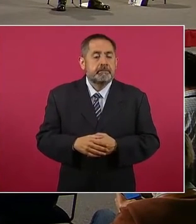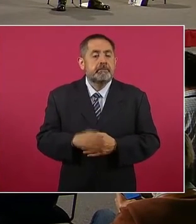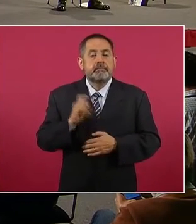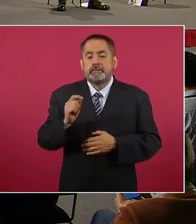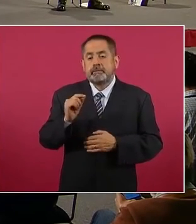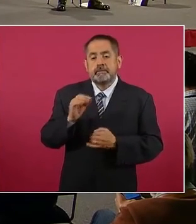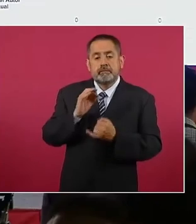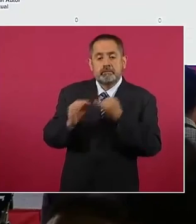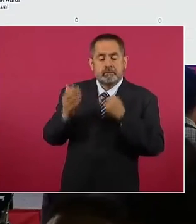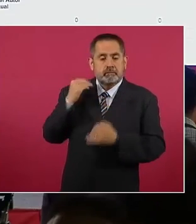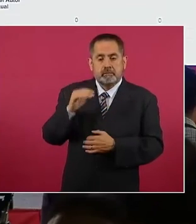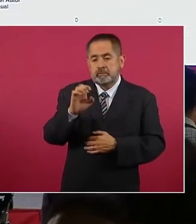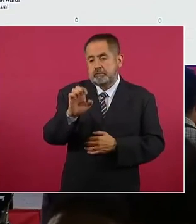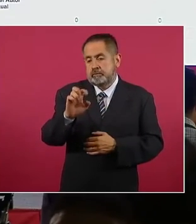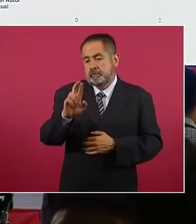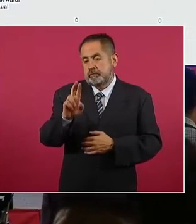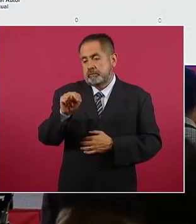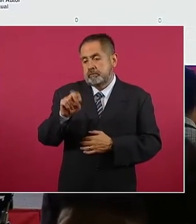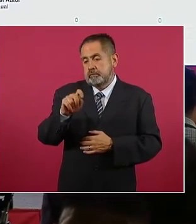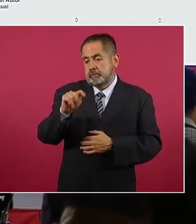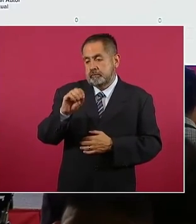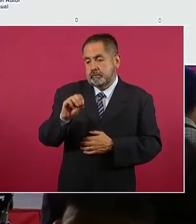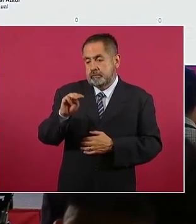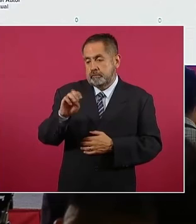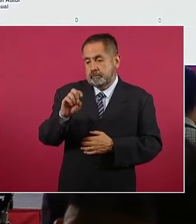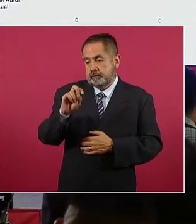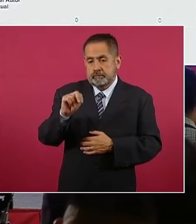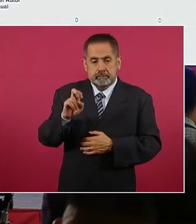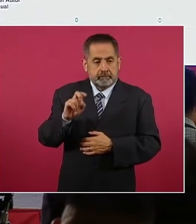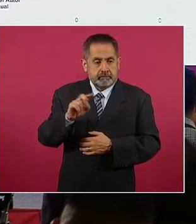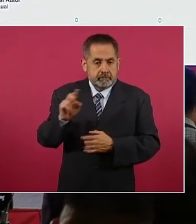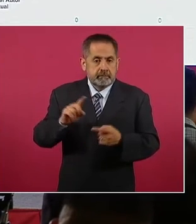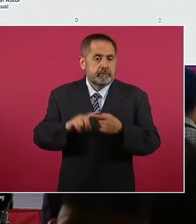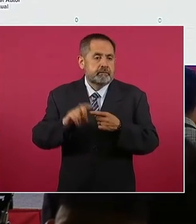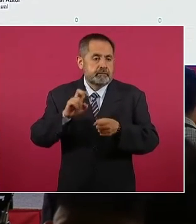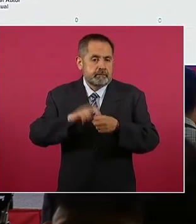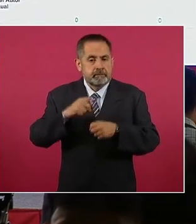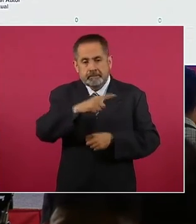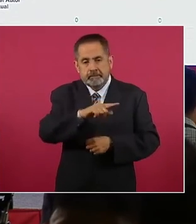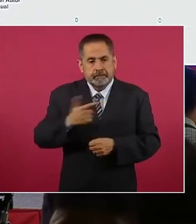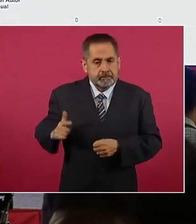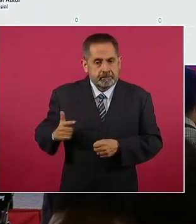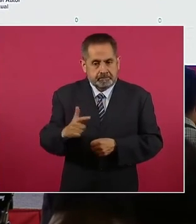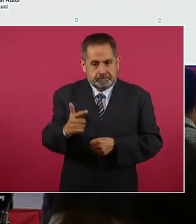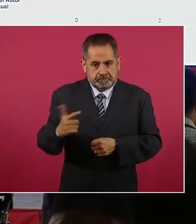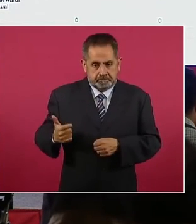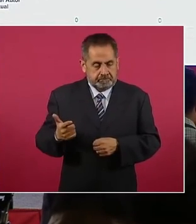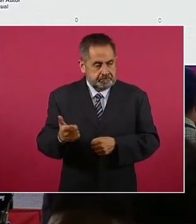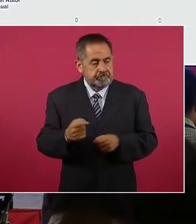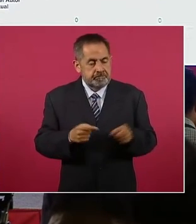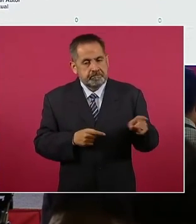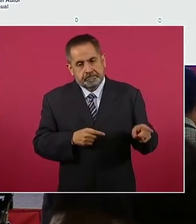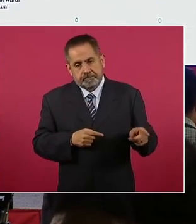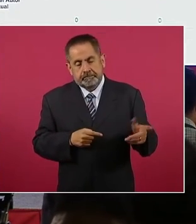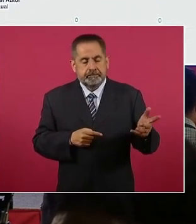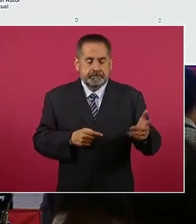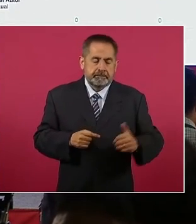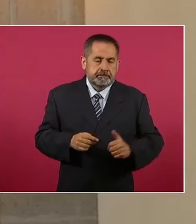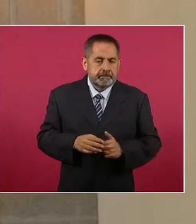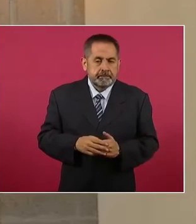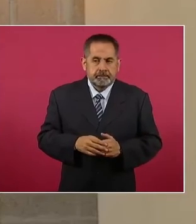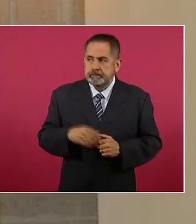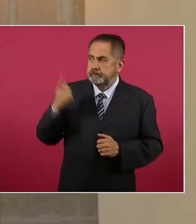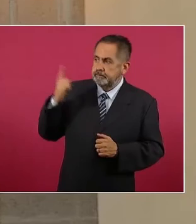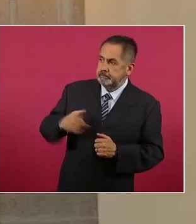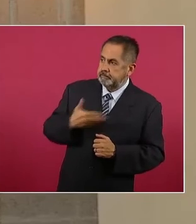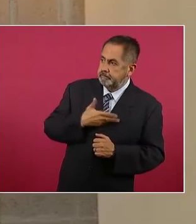el de Ernesto Méndez Pérez, de San Luis de la Paz, Guanajuato. Como es la